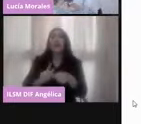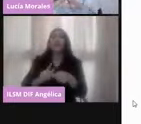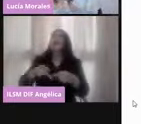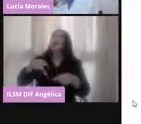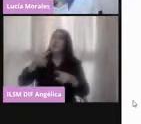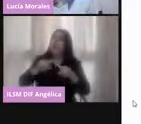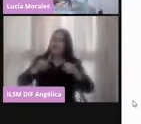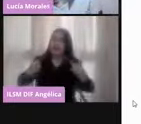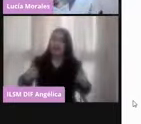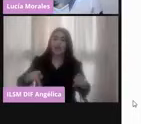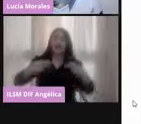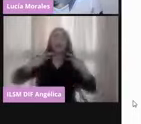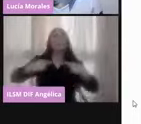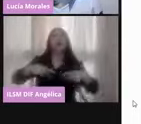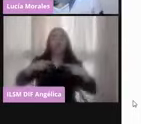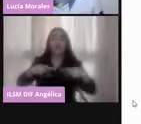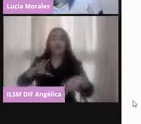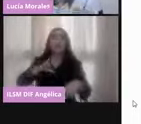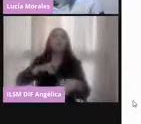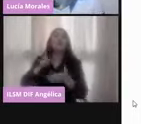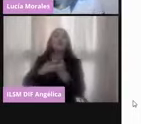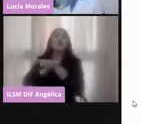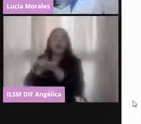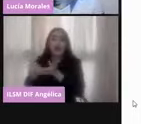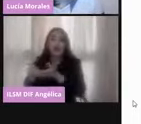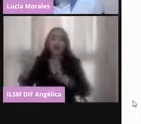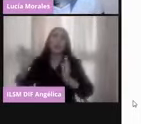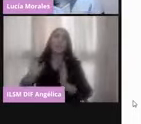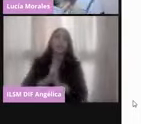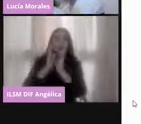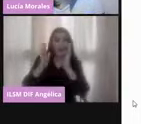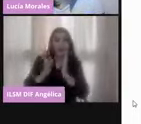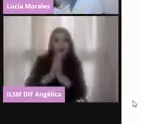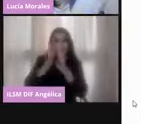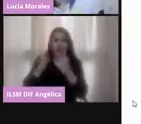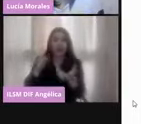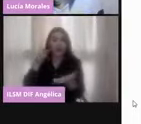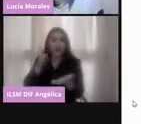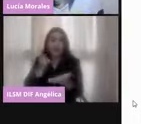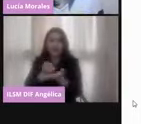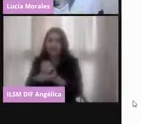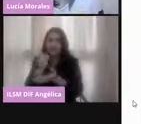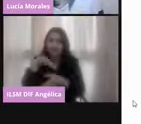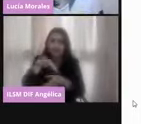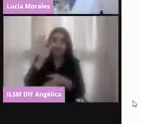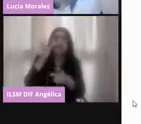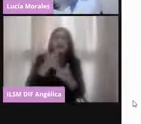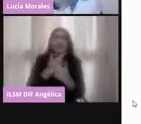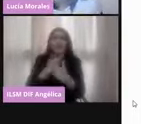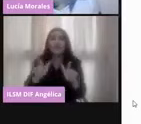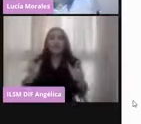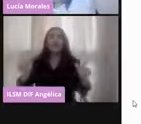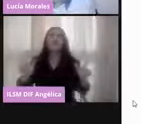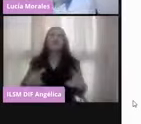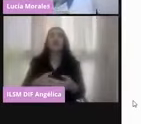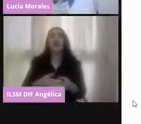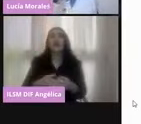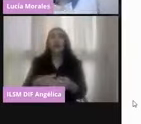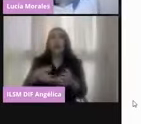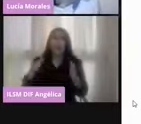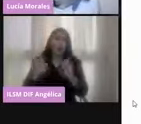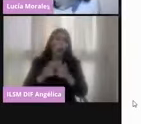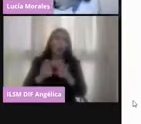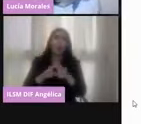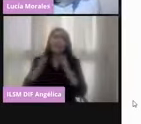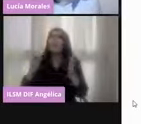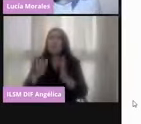tenemos este derecho de participar en la democracia a través de intervenir en asuntos públicos, no